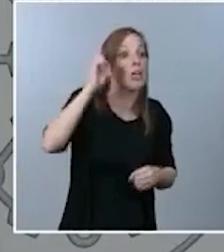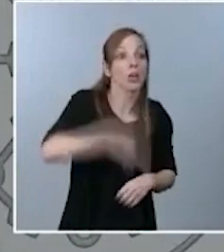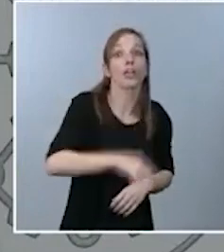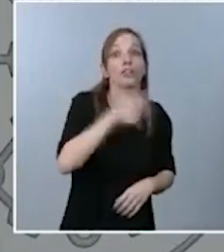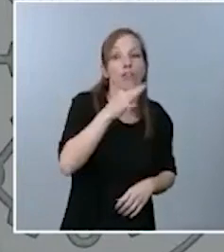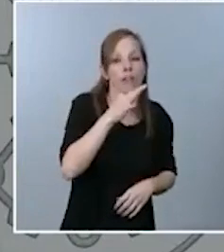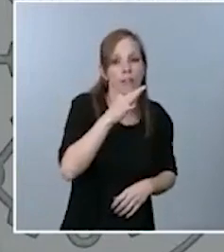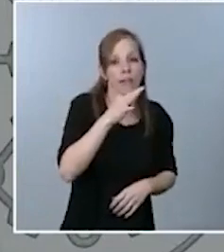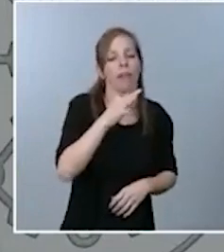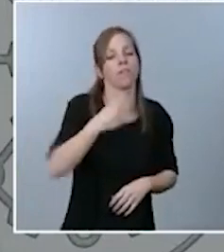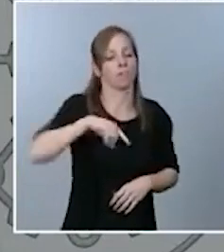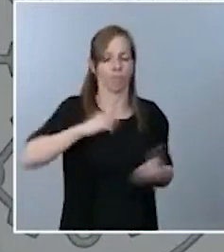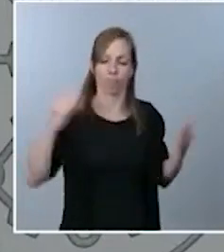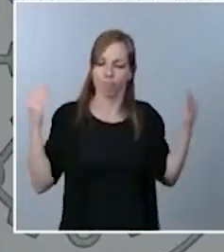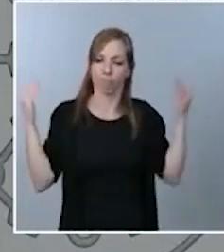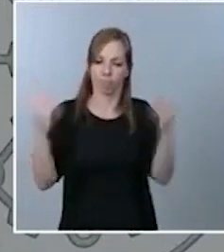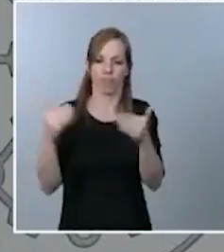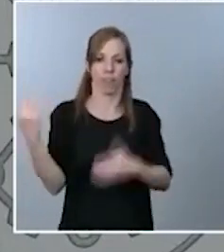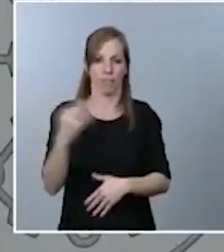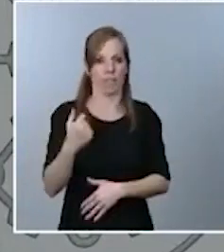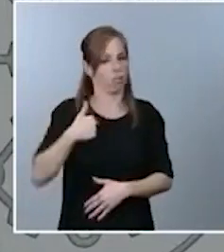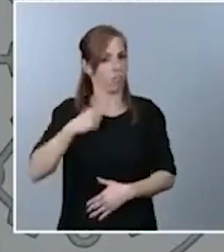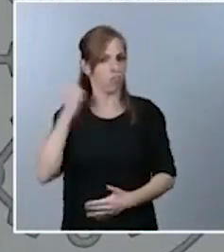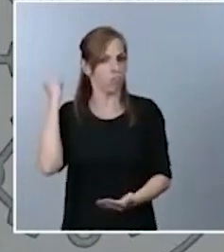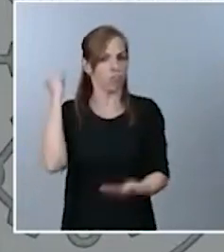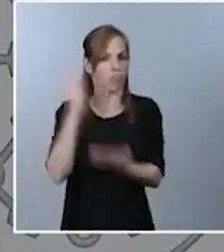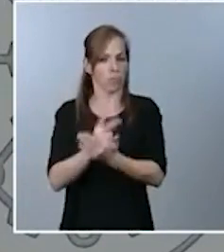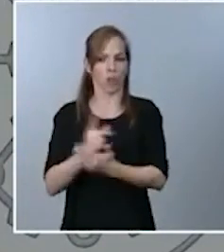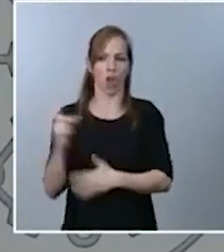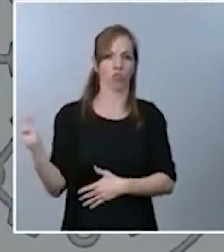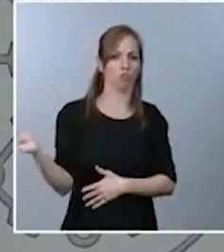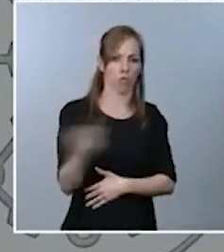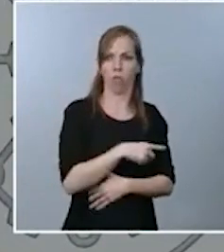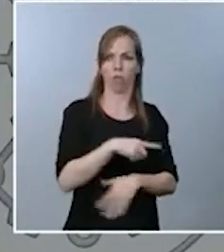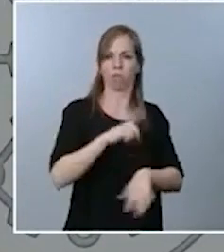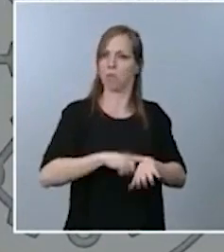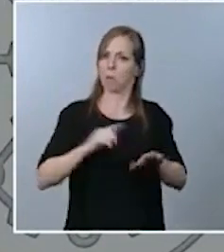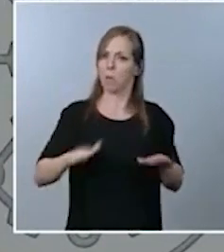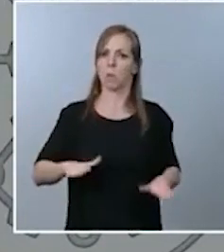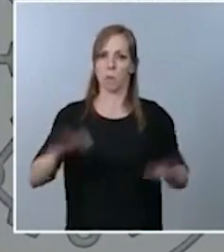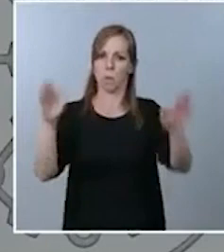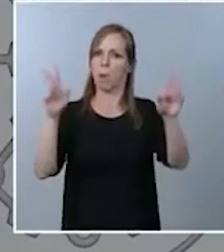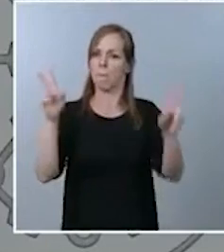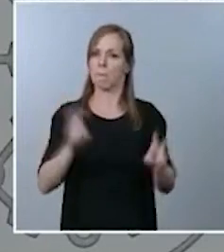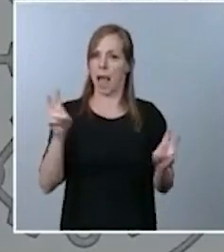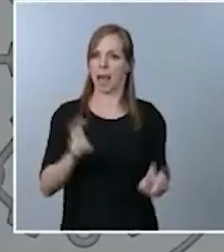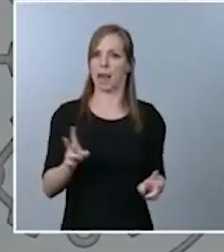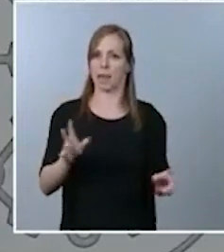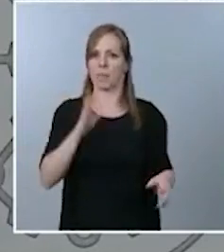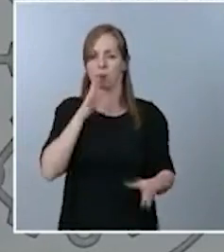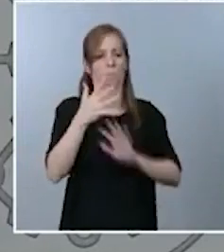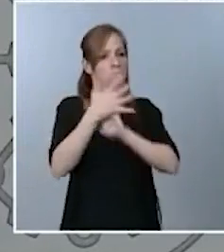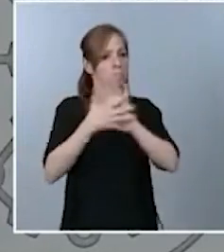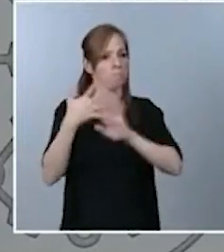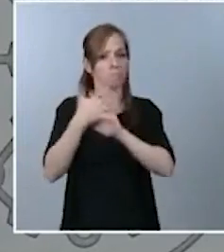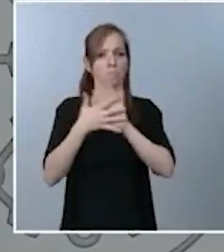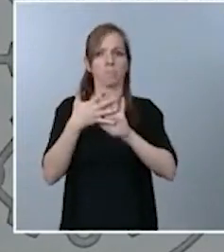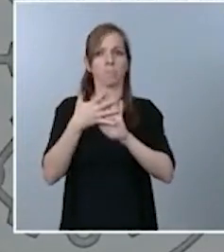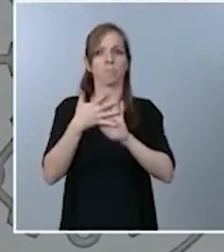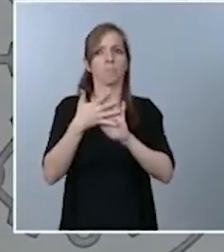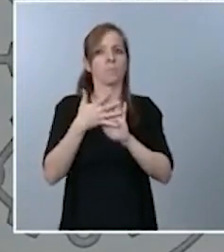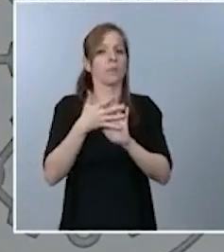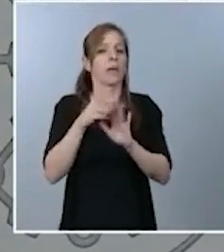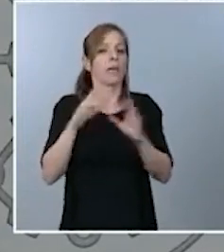porque todas las cuestiones puedan ser compatibles cuando estamos hablando de que a determinadas personas de nuestra sociedad